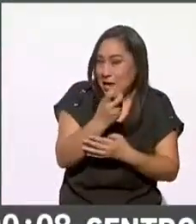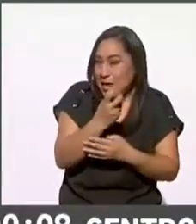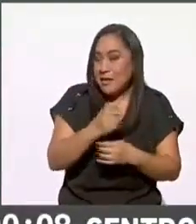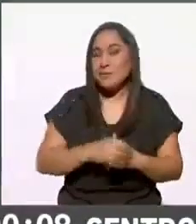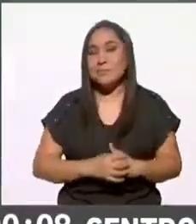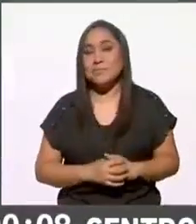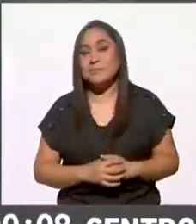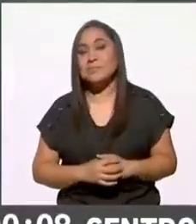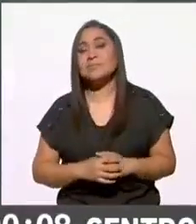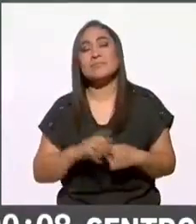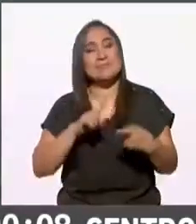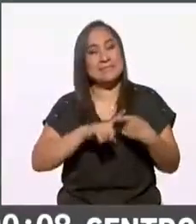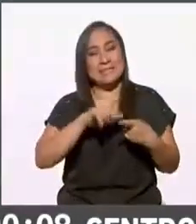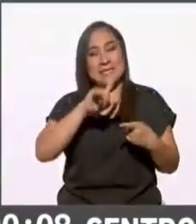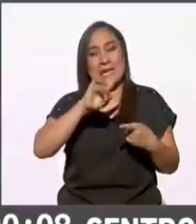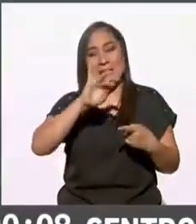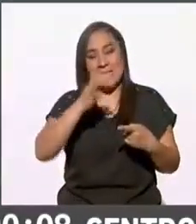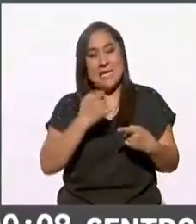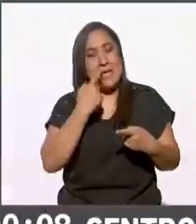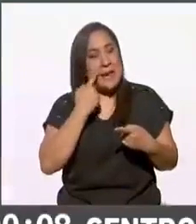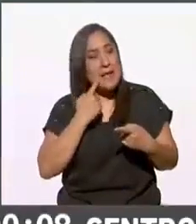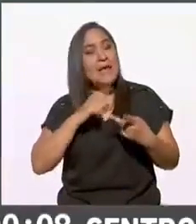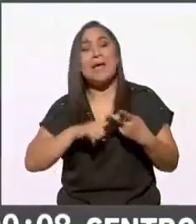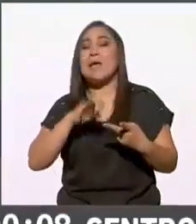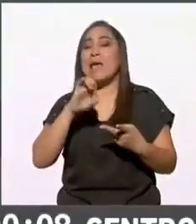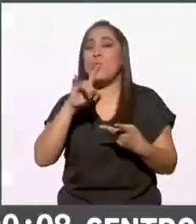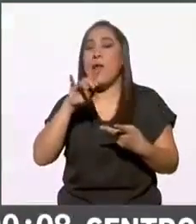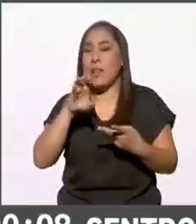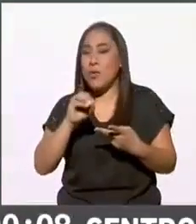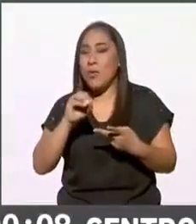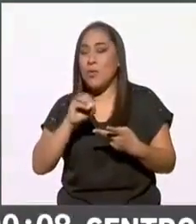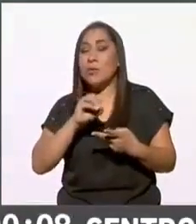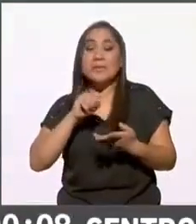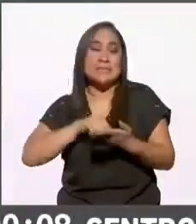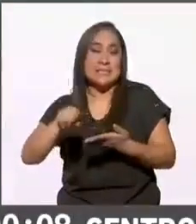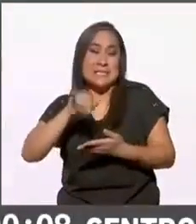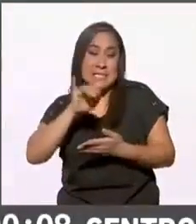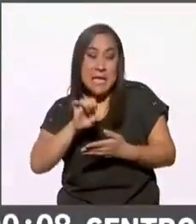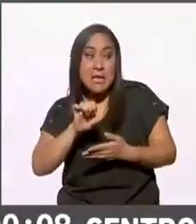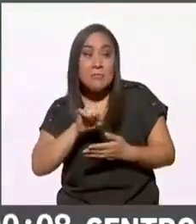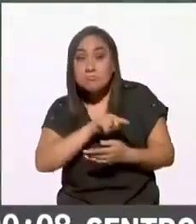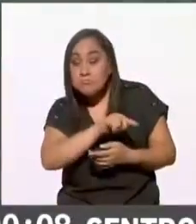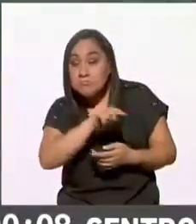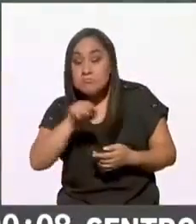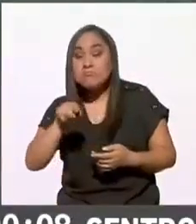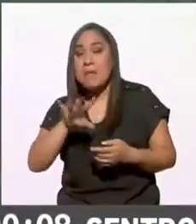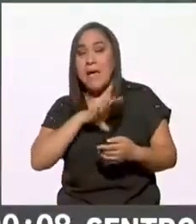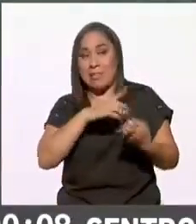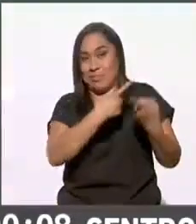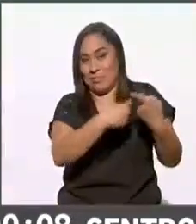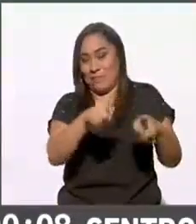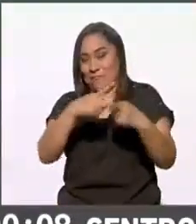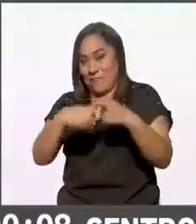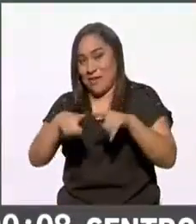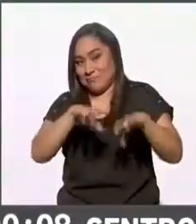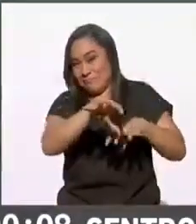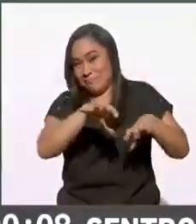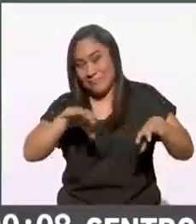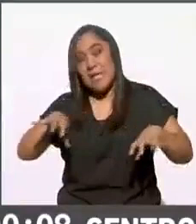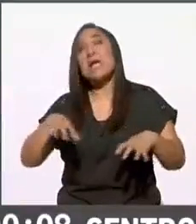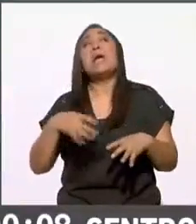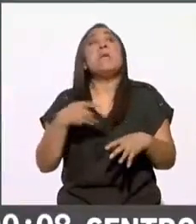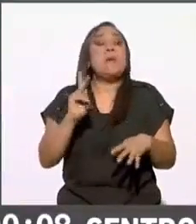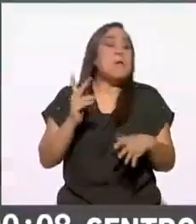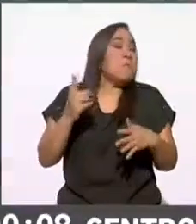Leti y Eduardo ahí en el INE que bueno pues hay una conformación diversa pero también en